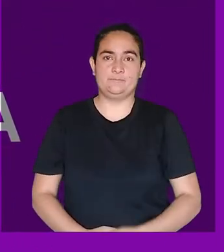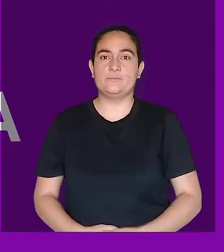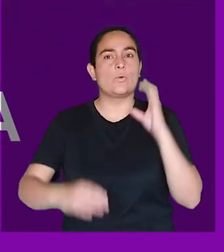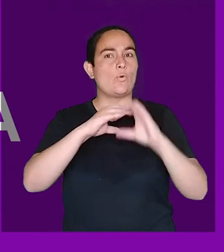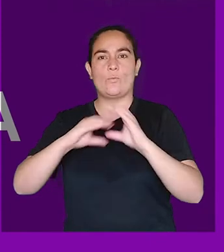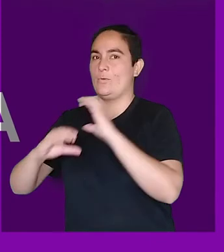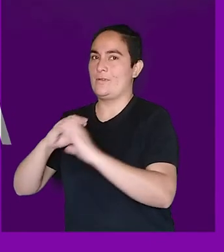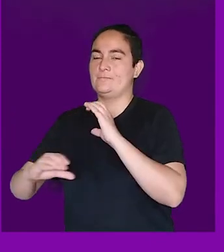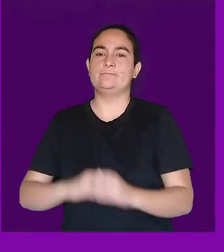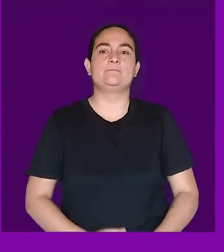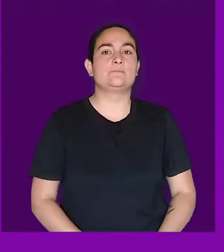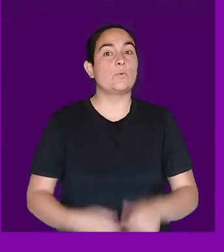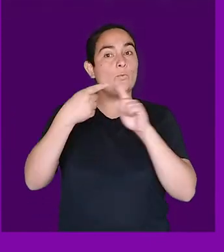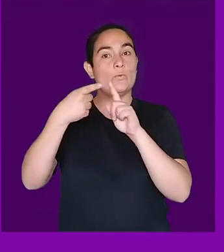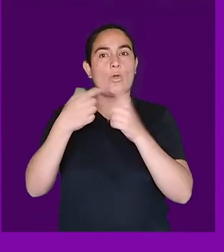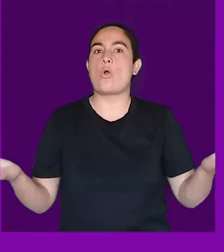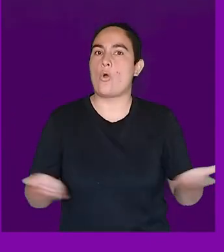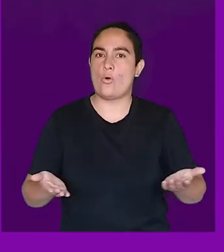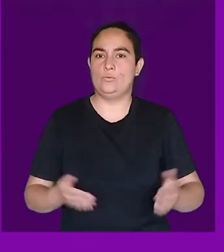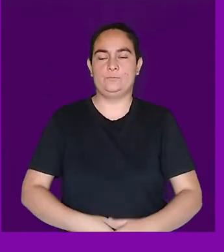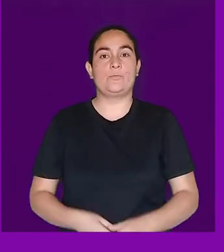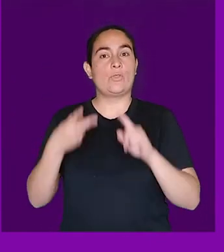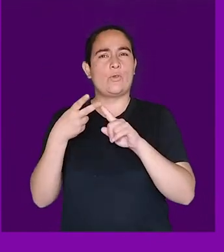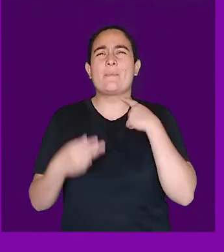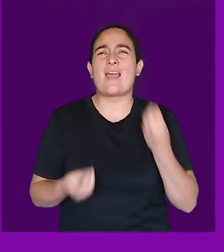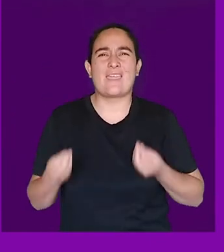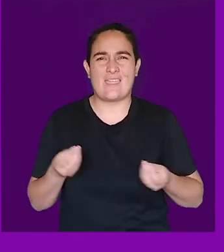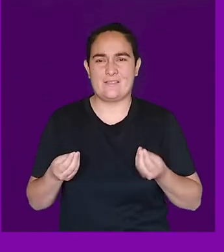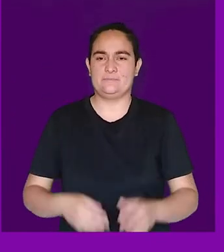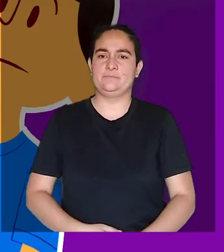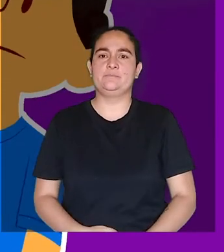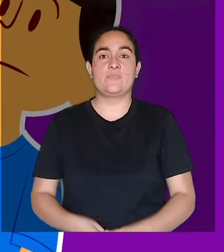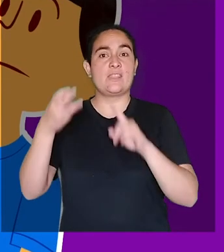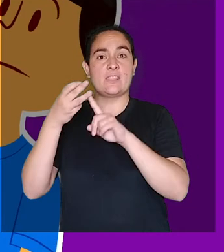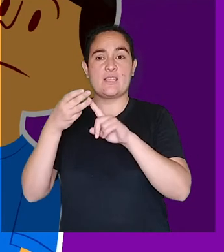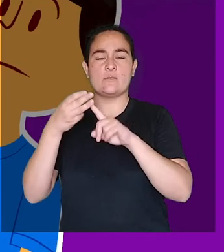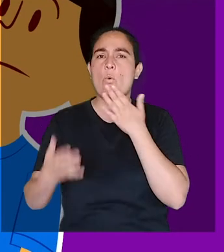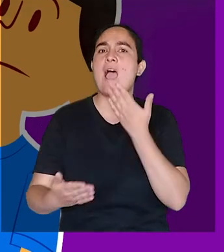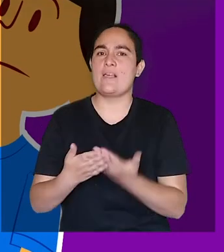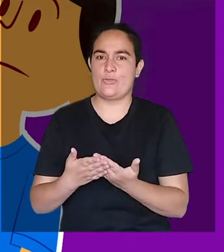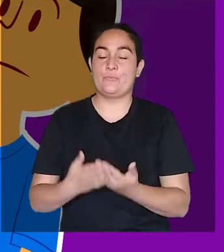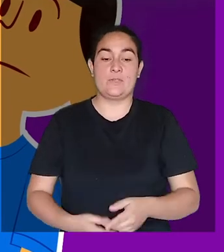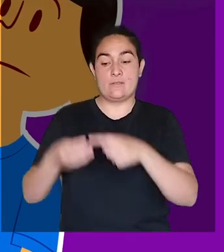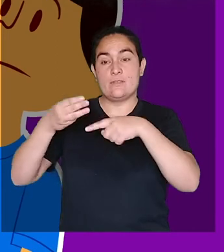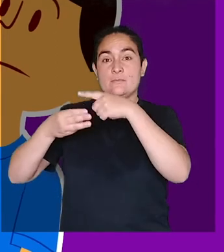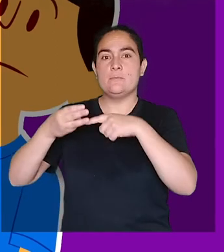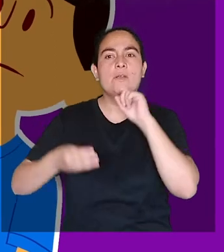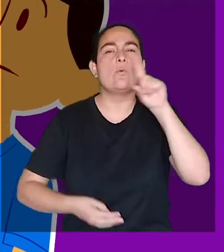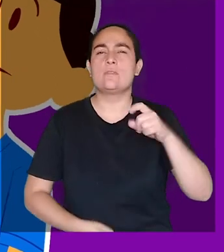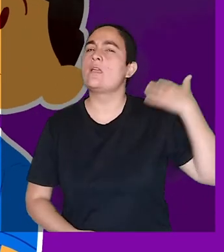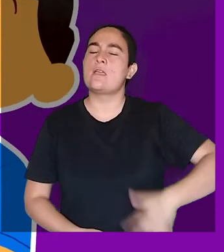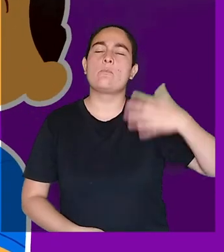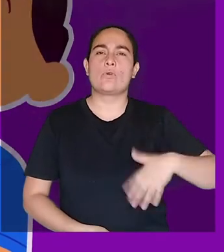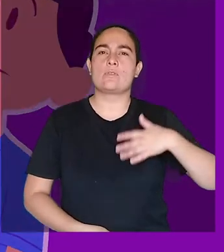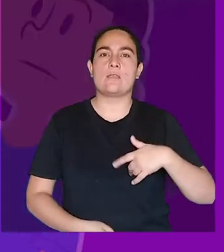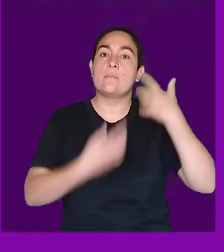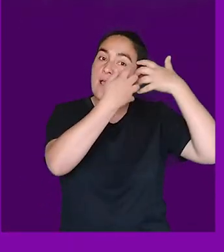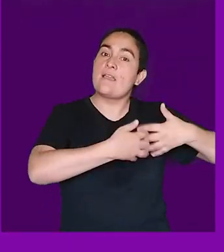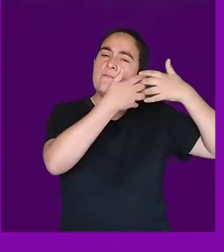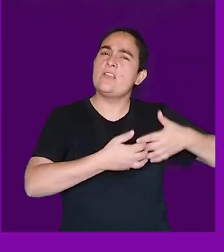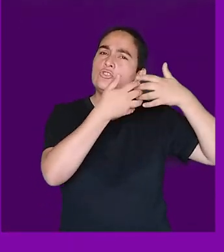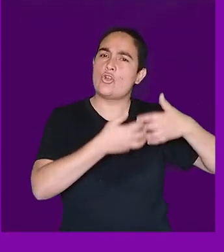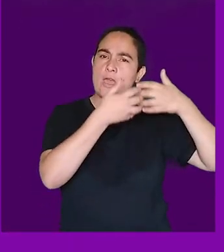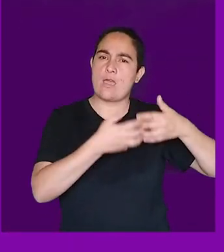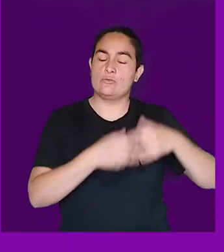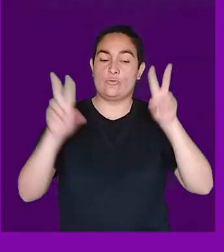Ahora bien, el cómo, el para qué y el cuándo lo hace serán preguntas clave para reflexionar acerca de nuestro